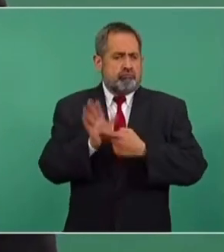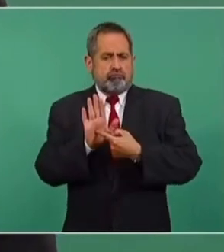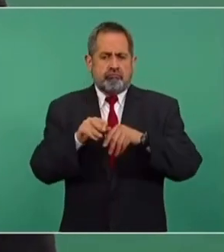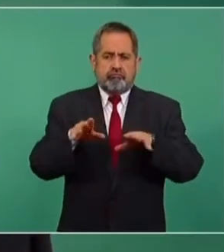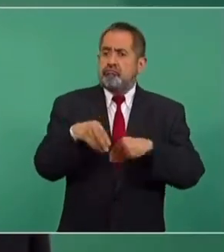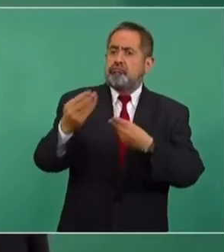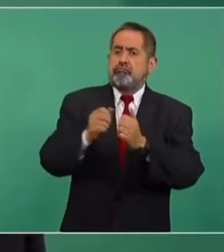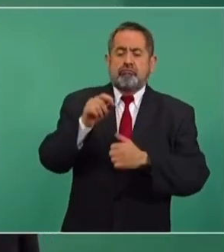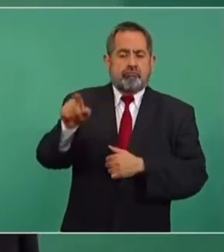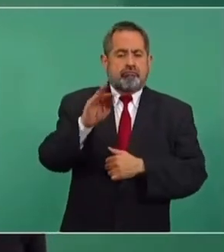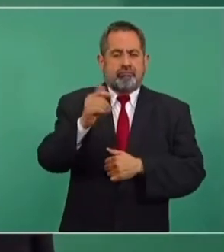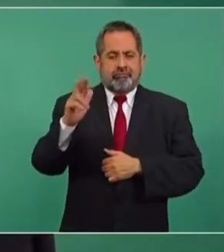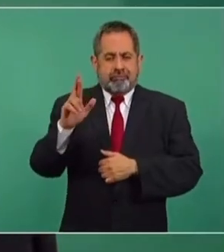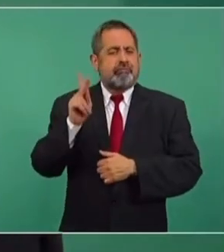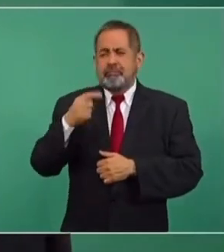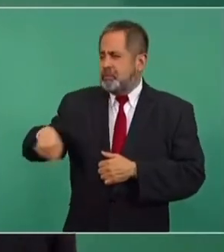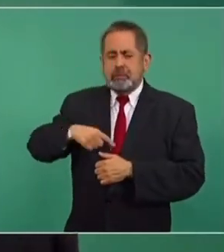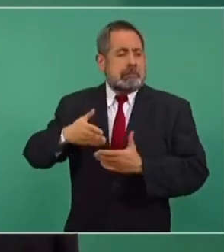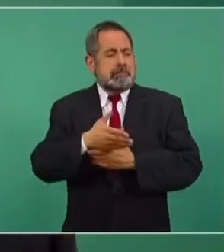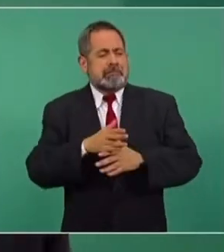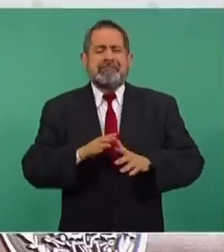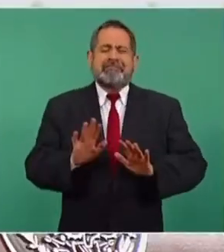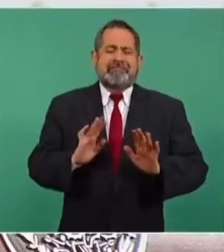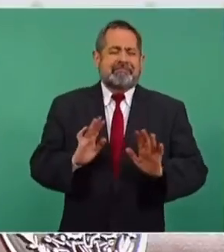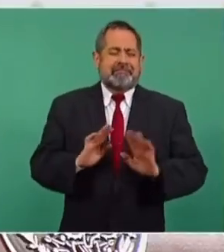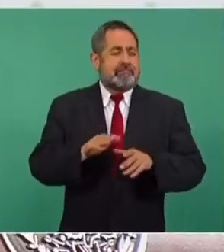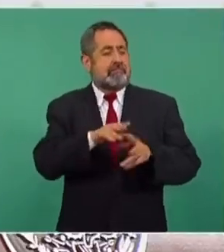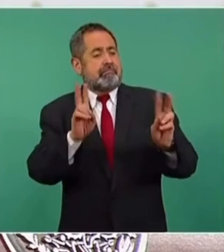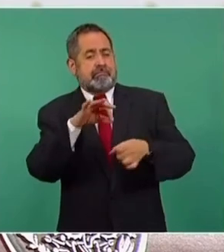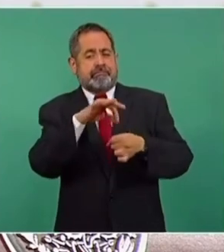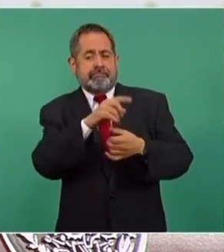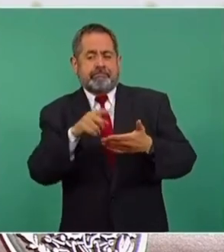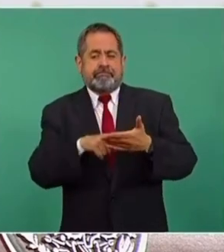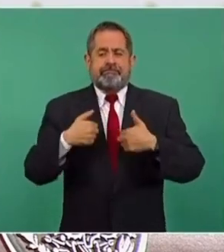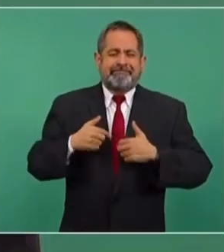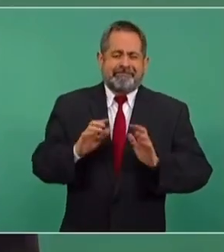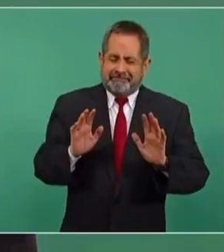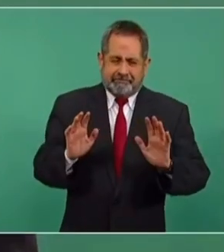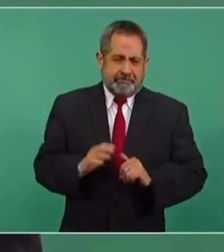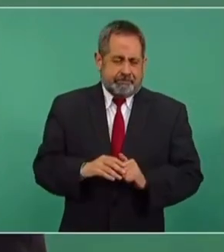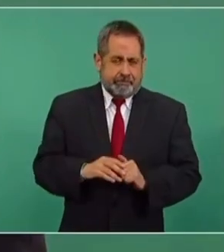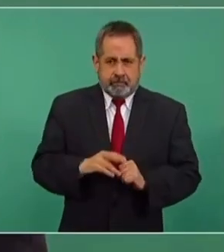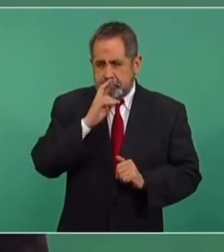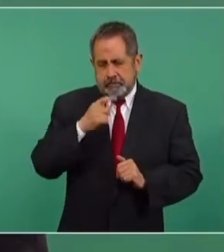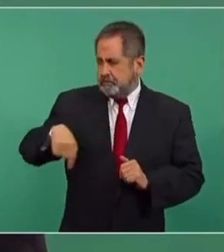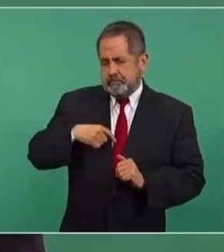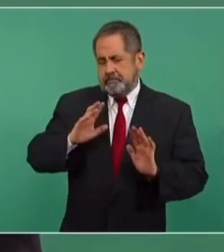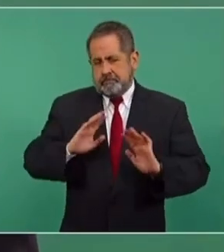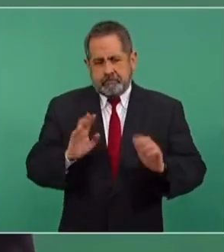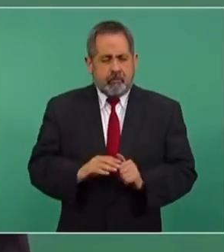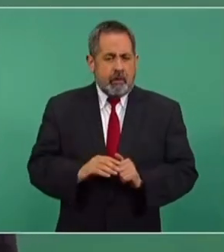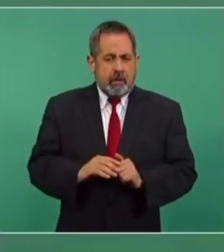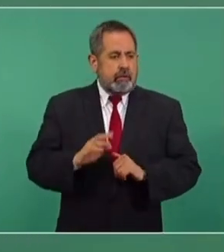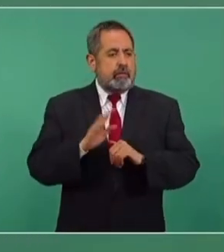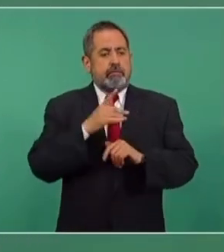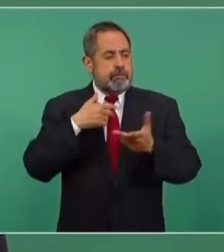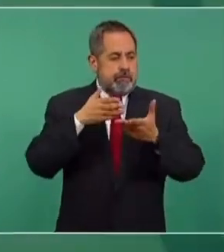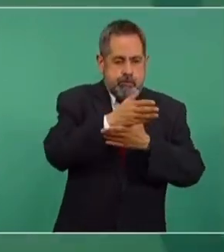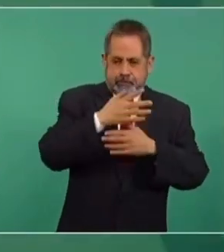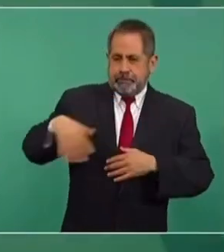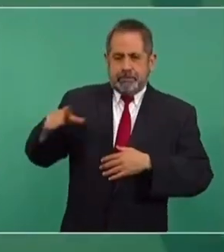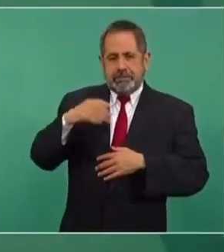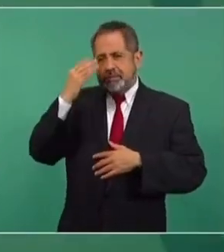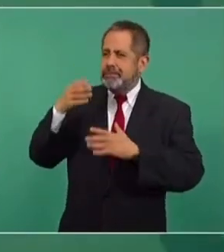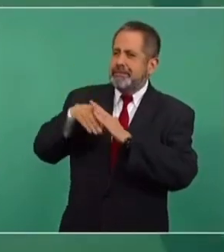a la fiscalía, pero que no nos metamos en la cuestión electoral, porque sí se afecta, se